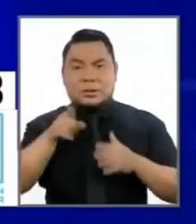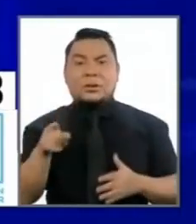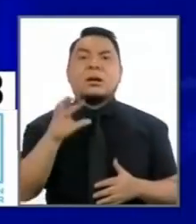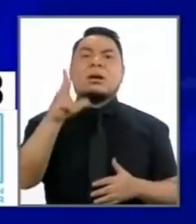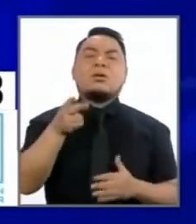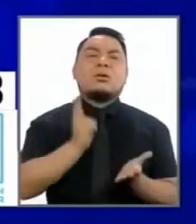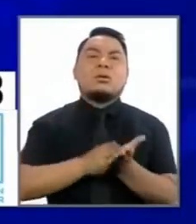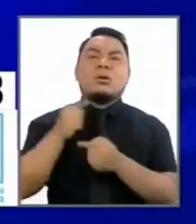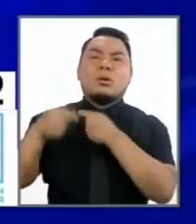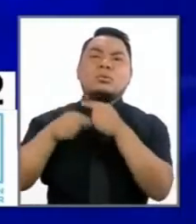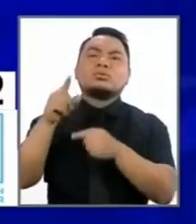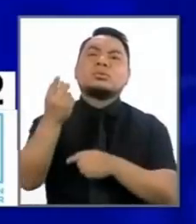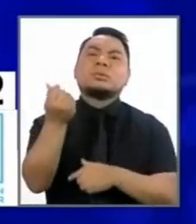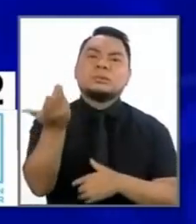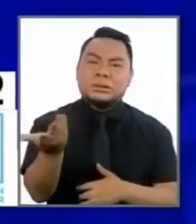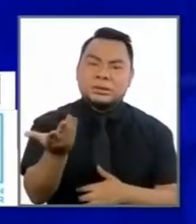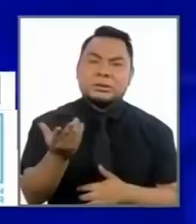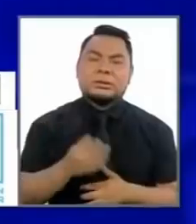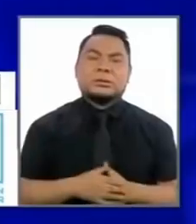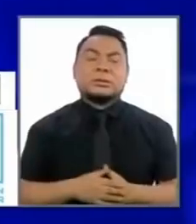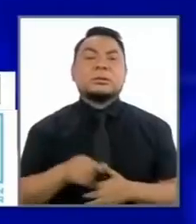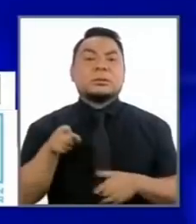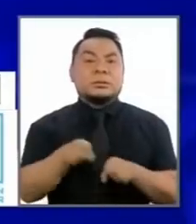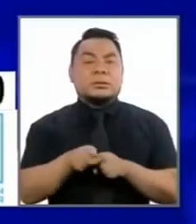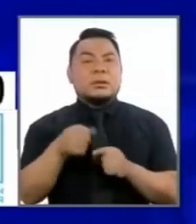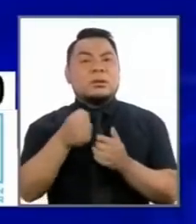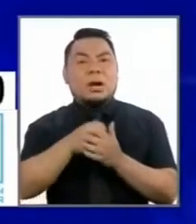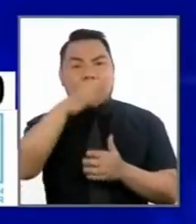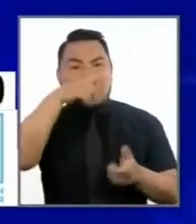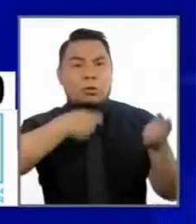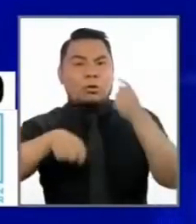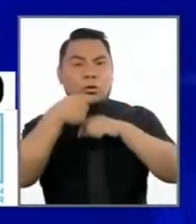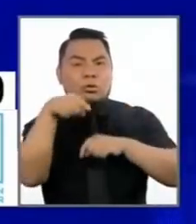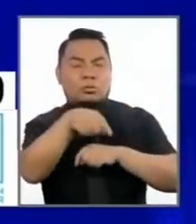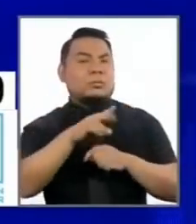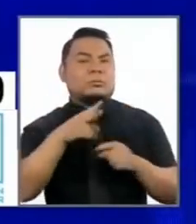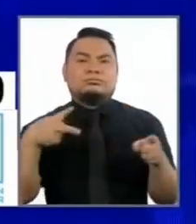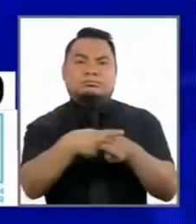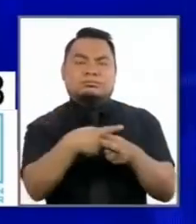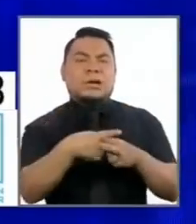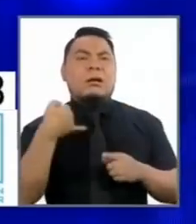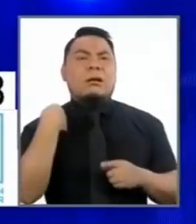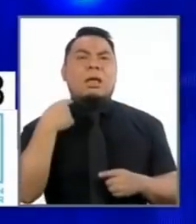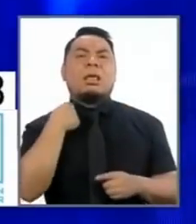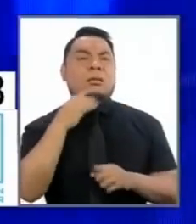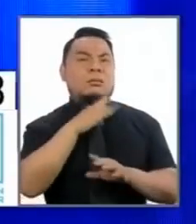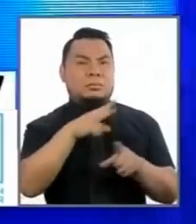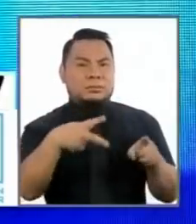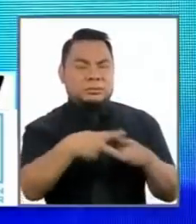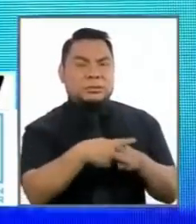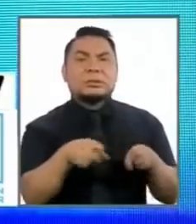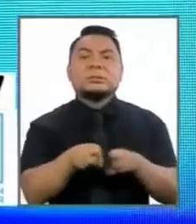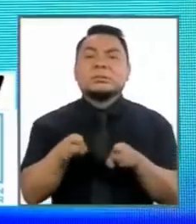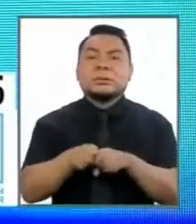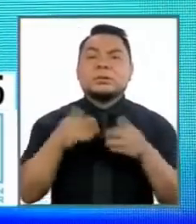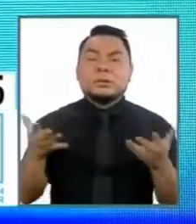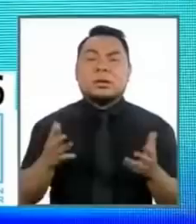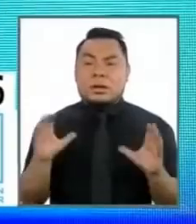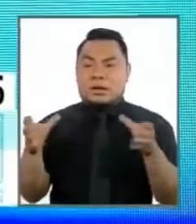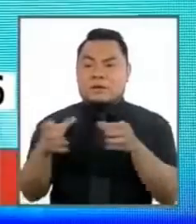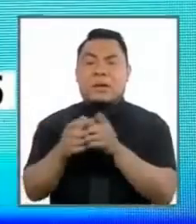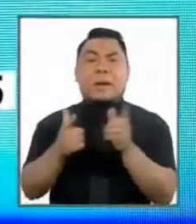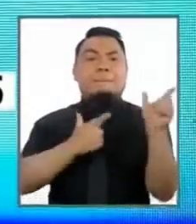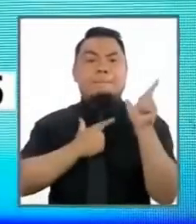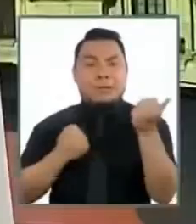le roban todos los días el dinero combatir el tráfico de drogas que daña nuestra juventud construir la ingeniería militar